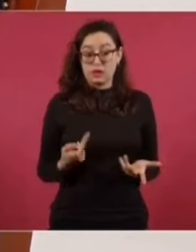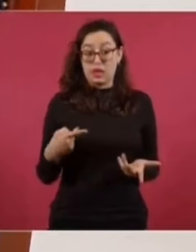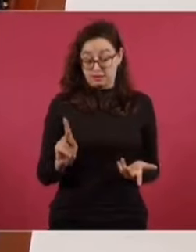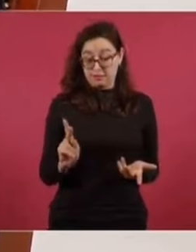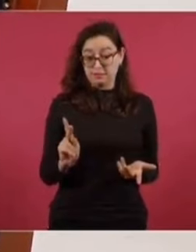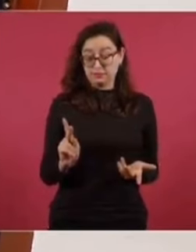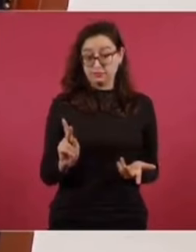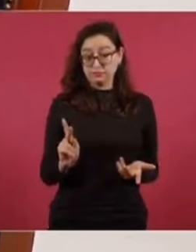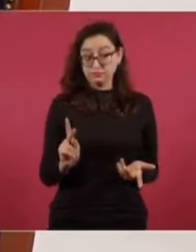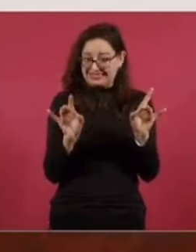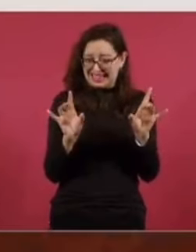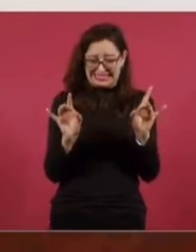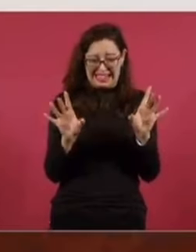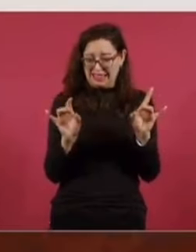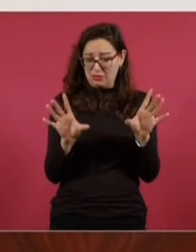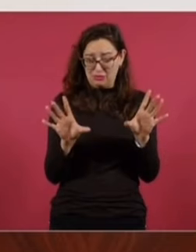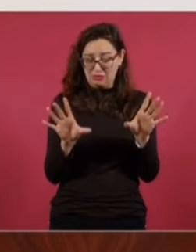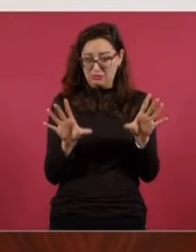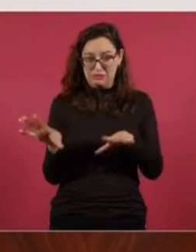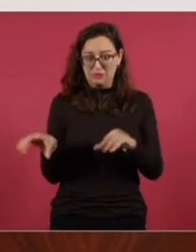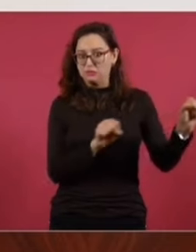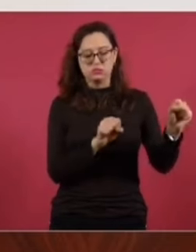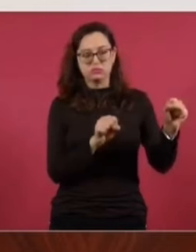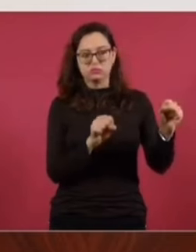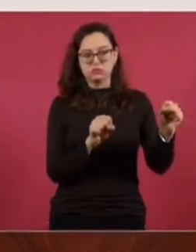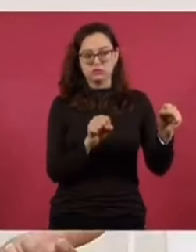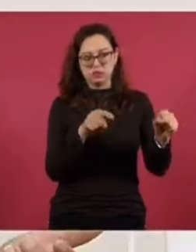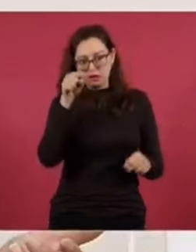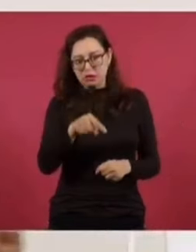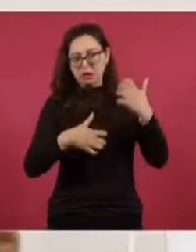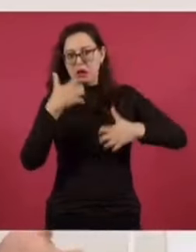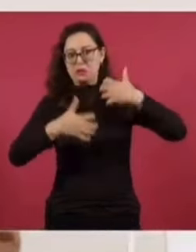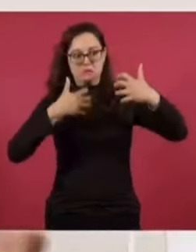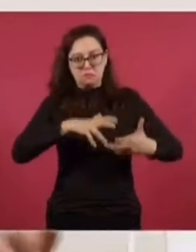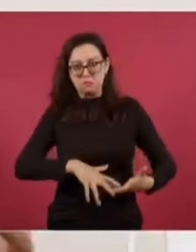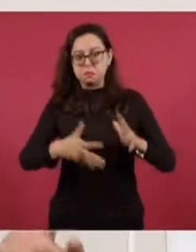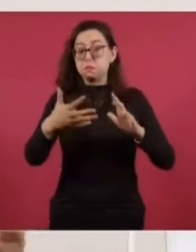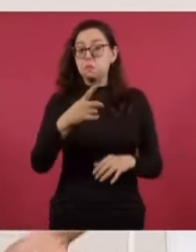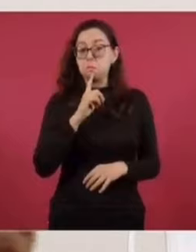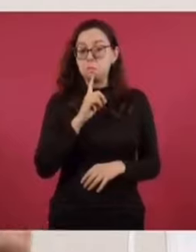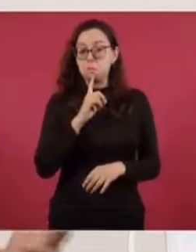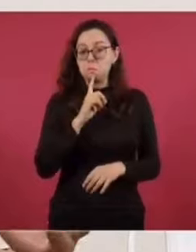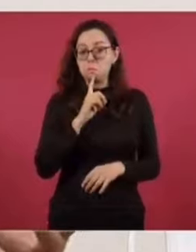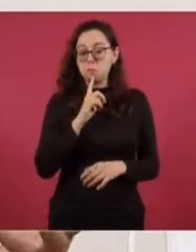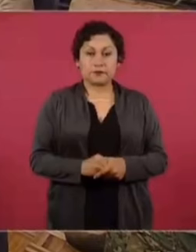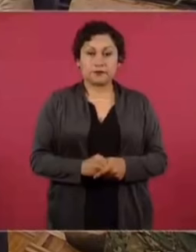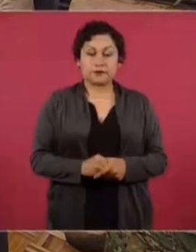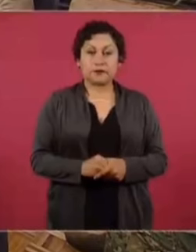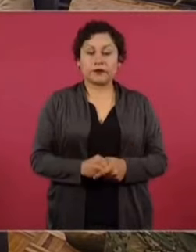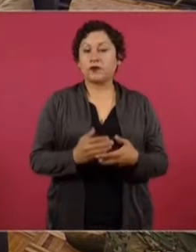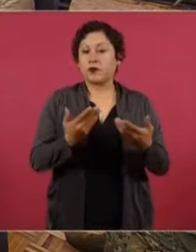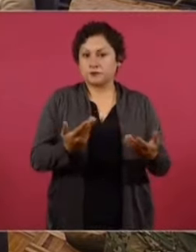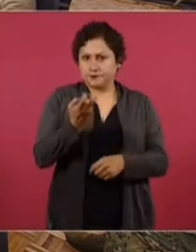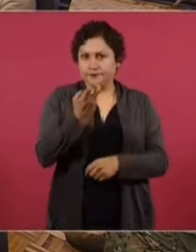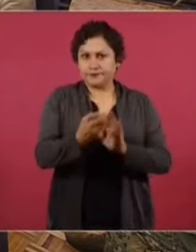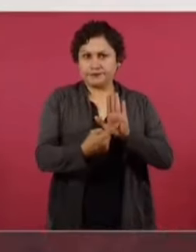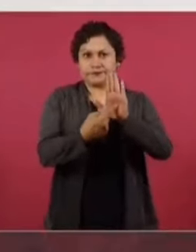delicado, no ha habido confrontación entre grupos. Entonces,